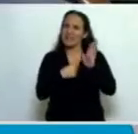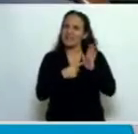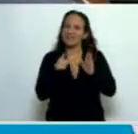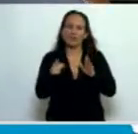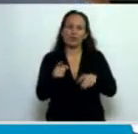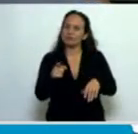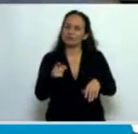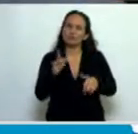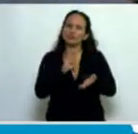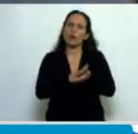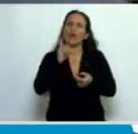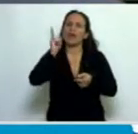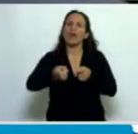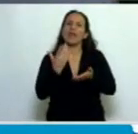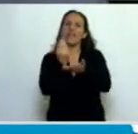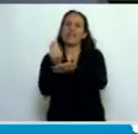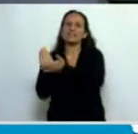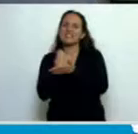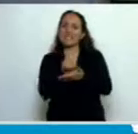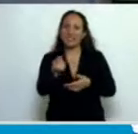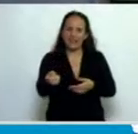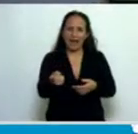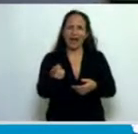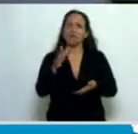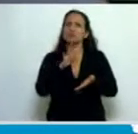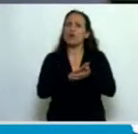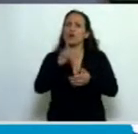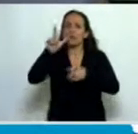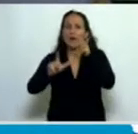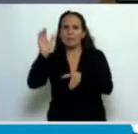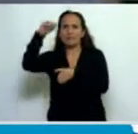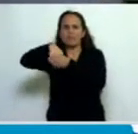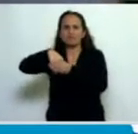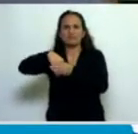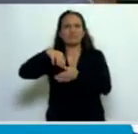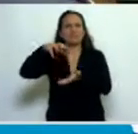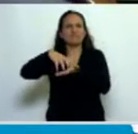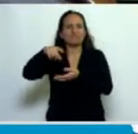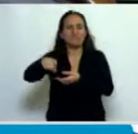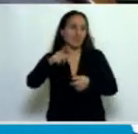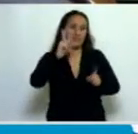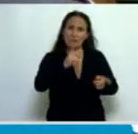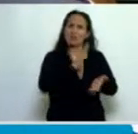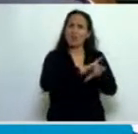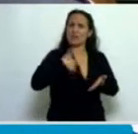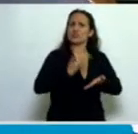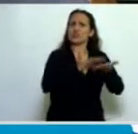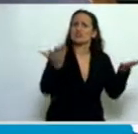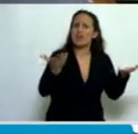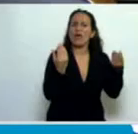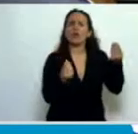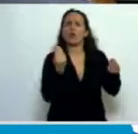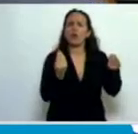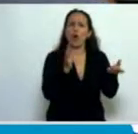cuanto a las designaciones, en cuanto a la participación de la sociedad en general, de la sociedad civil,